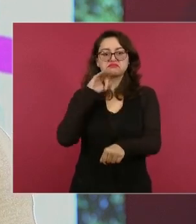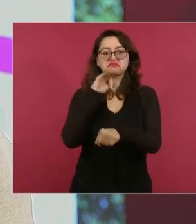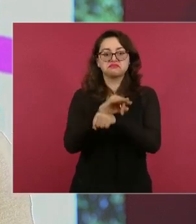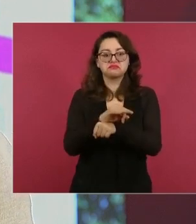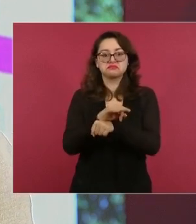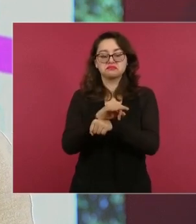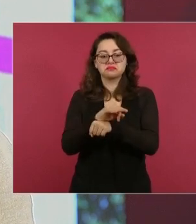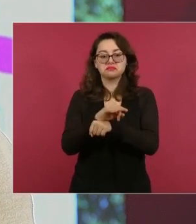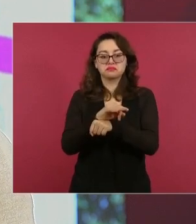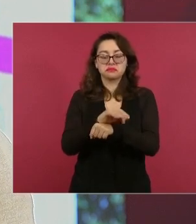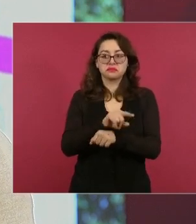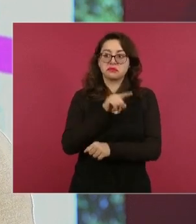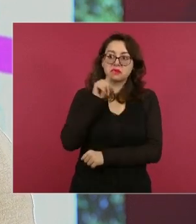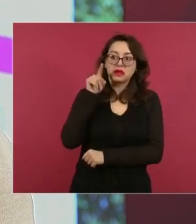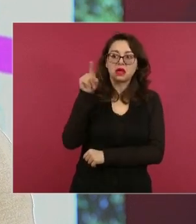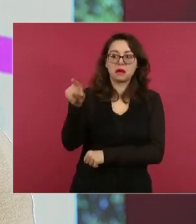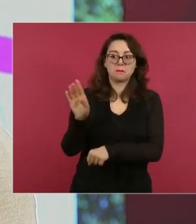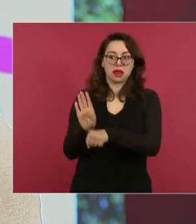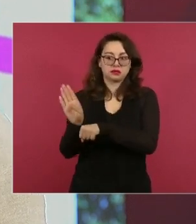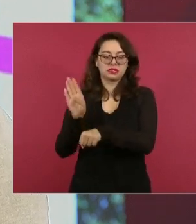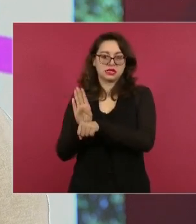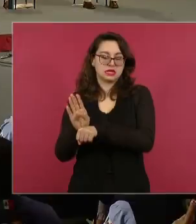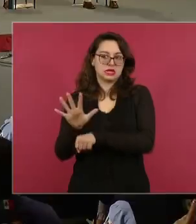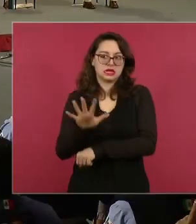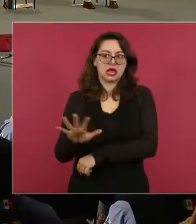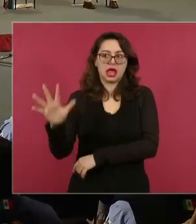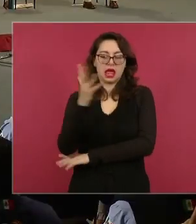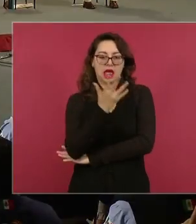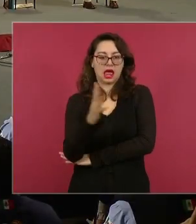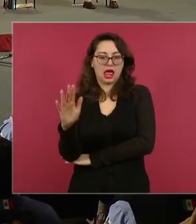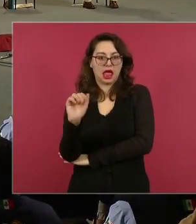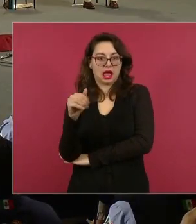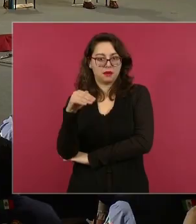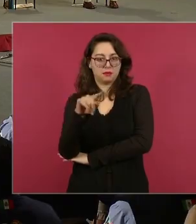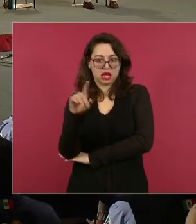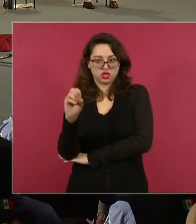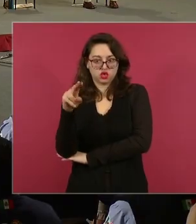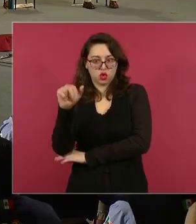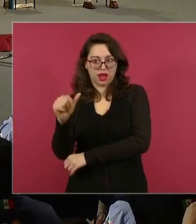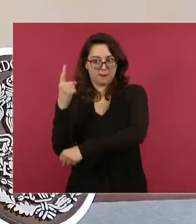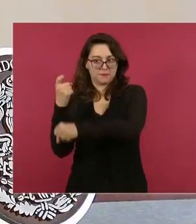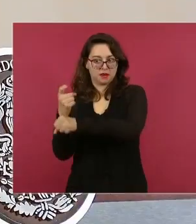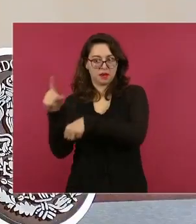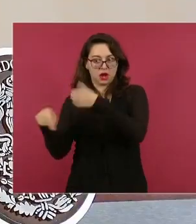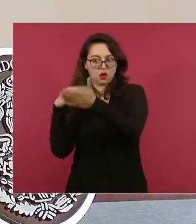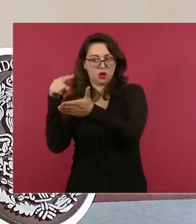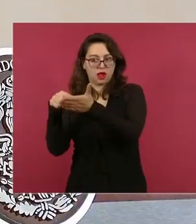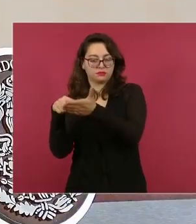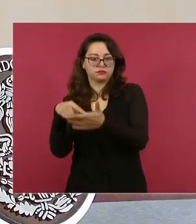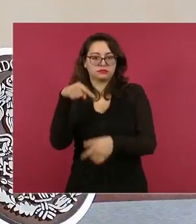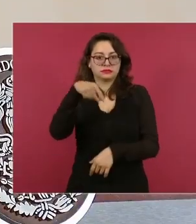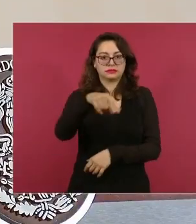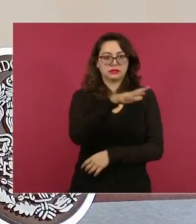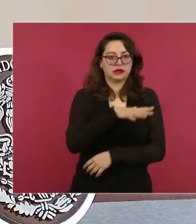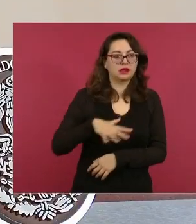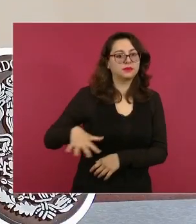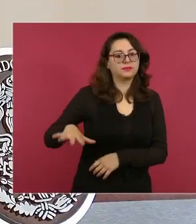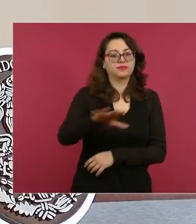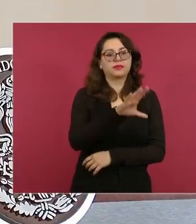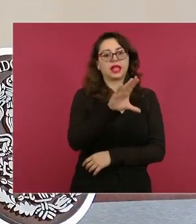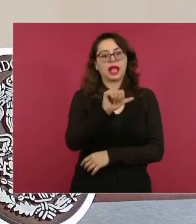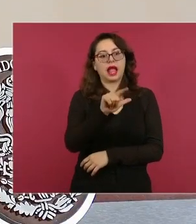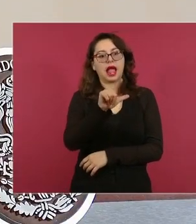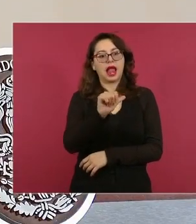grande después de las Amazonas en Brasil. Es muy, muy, muy importante porque nos lleva a un territorio para que nos